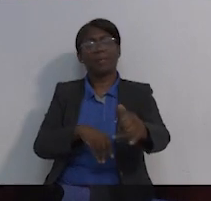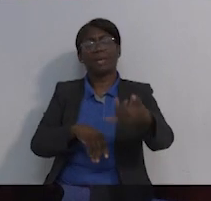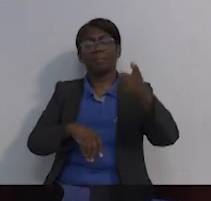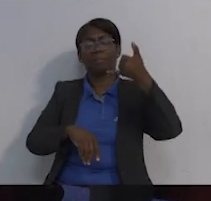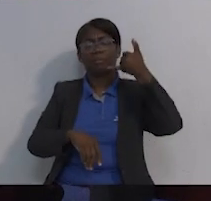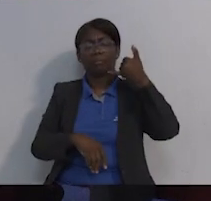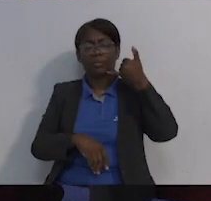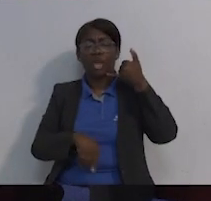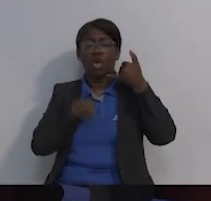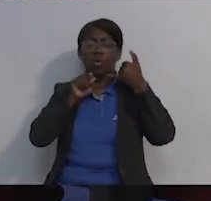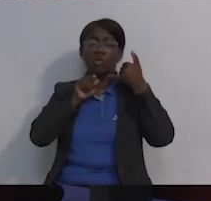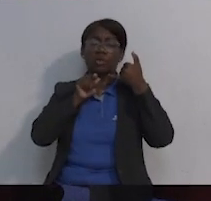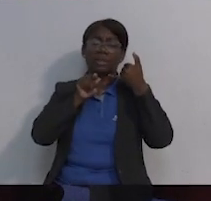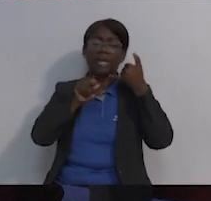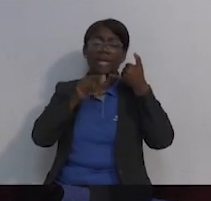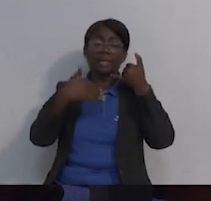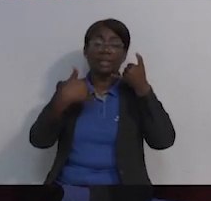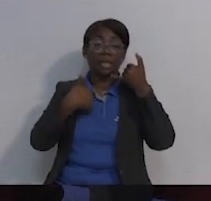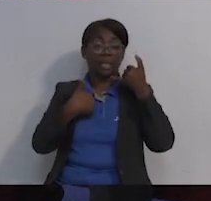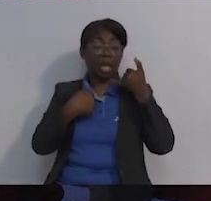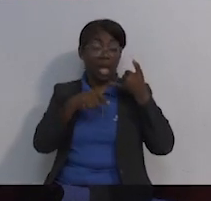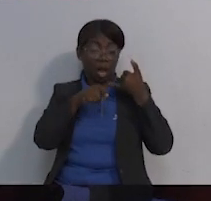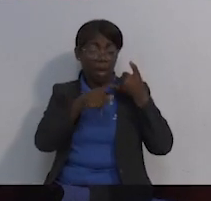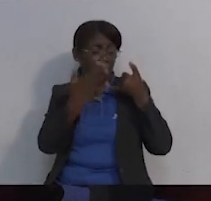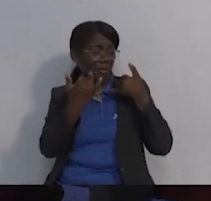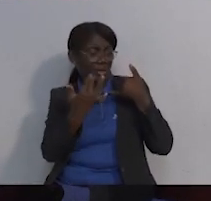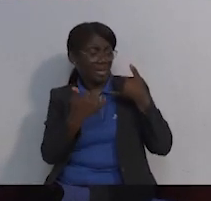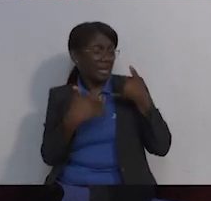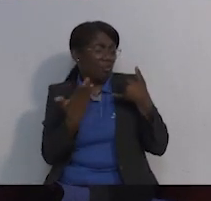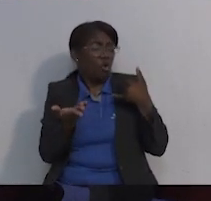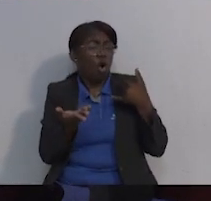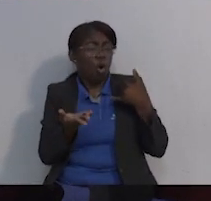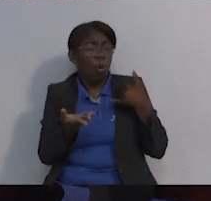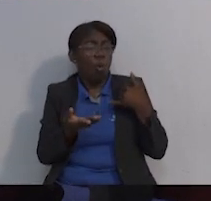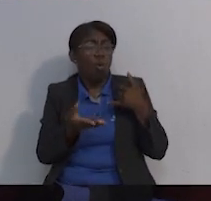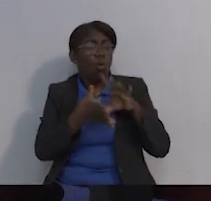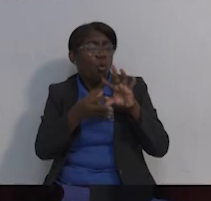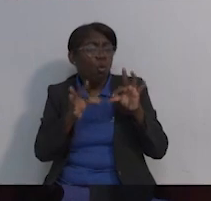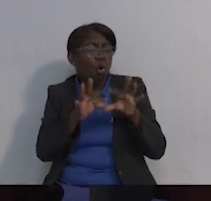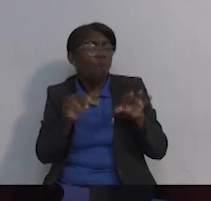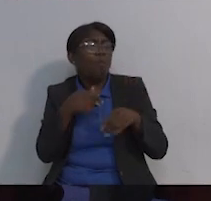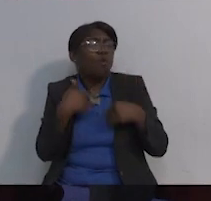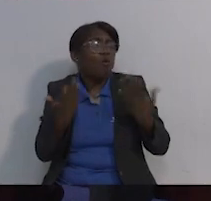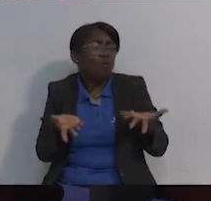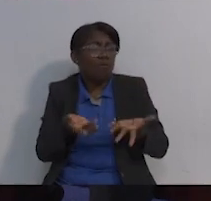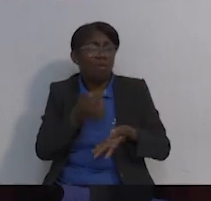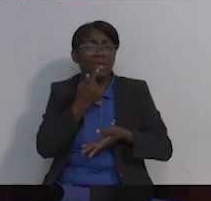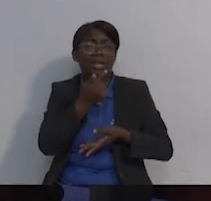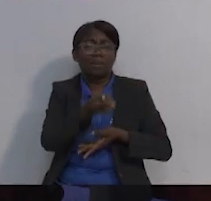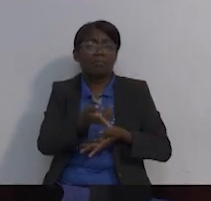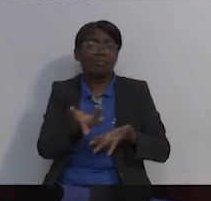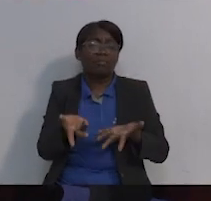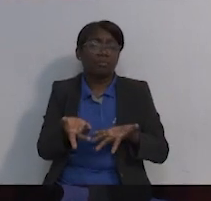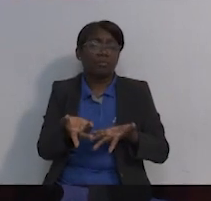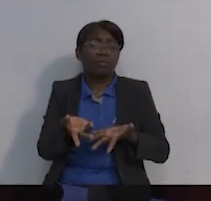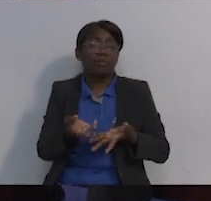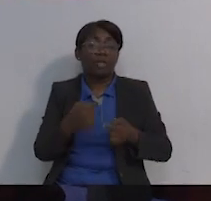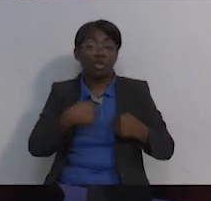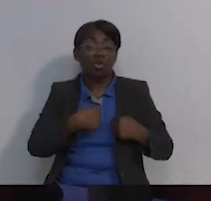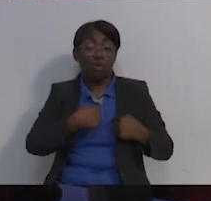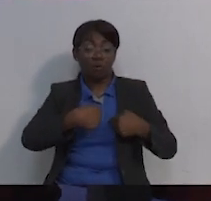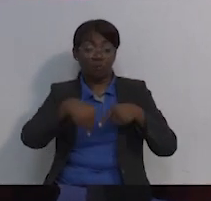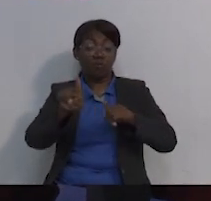Entonces, cuando a mí me llaman con el diagnóstico, que me lo dieron hace Pero lo tuyo fue porque fuiste a un examen rutinario o